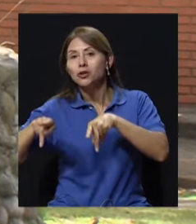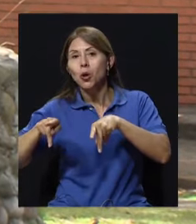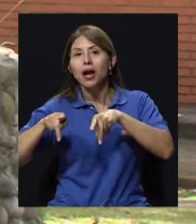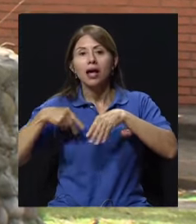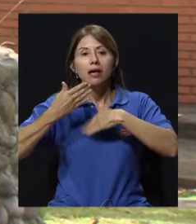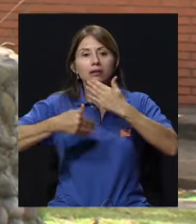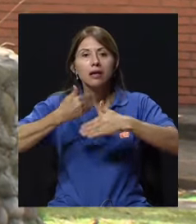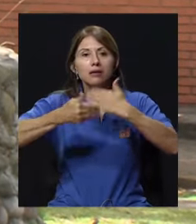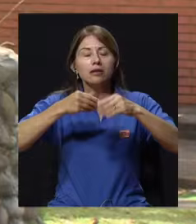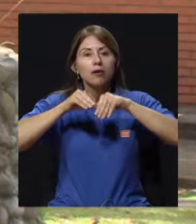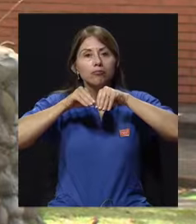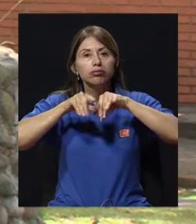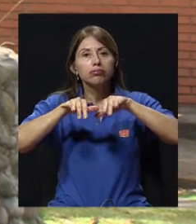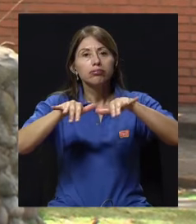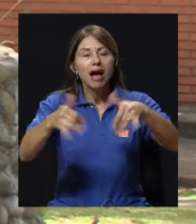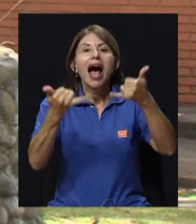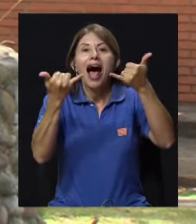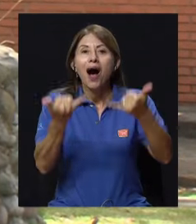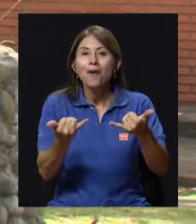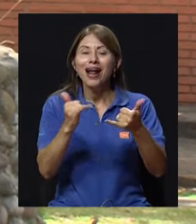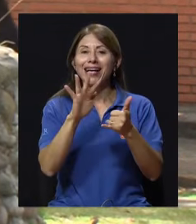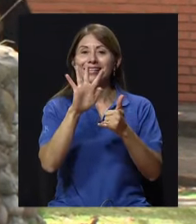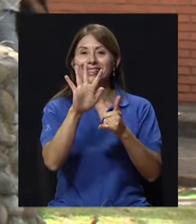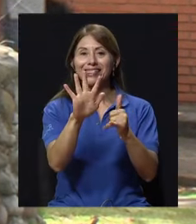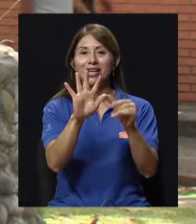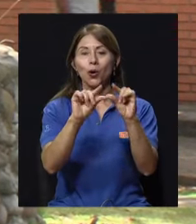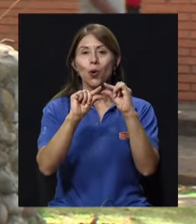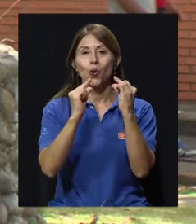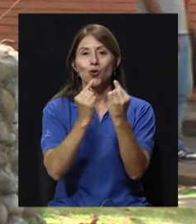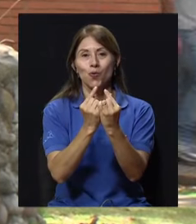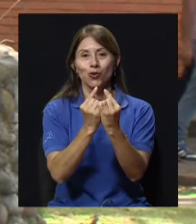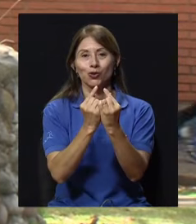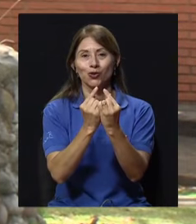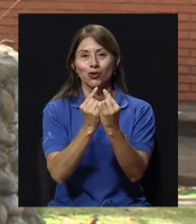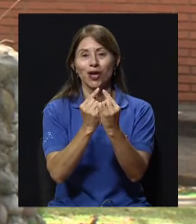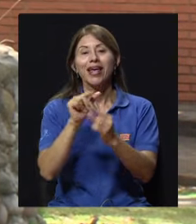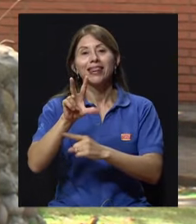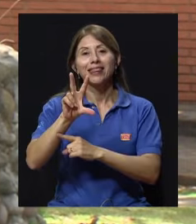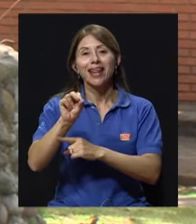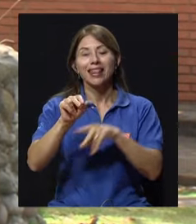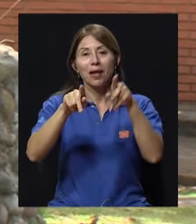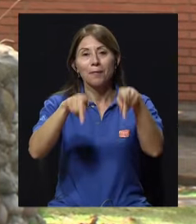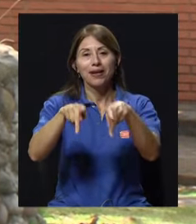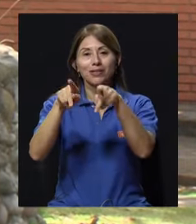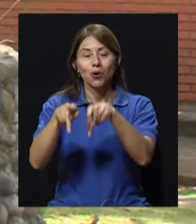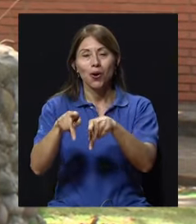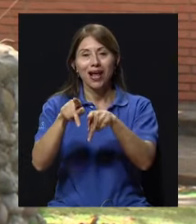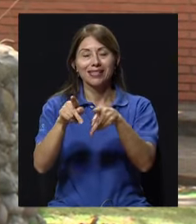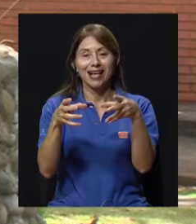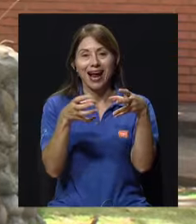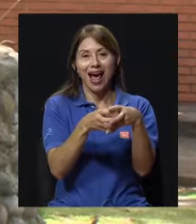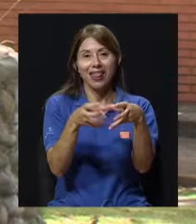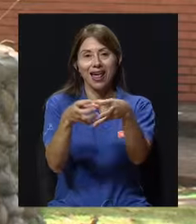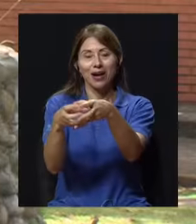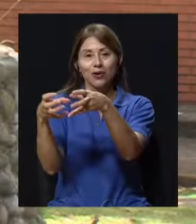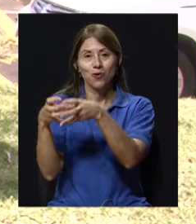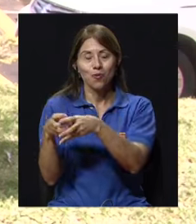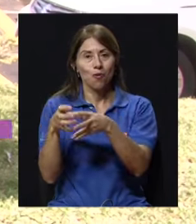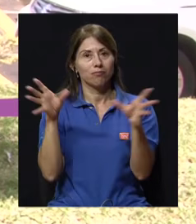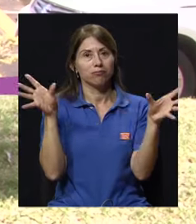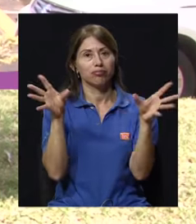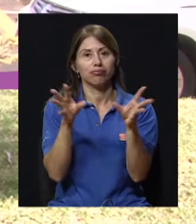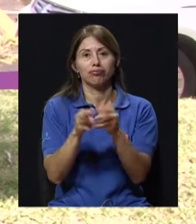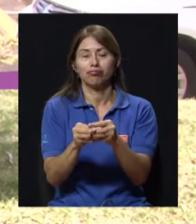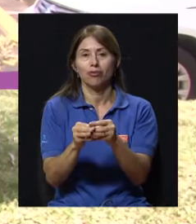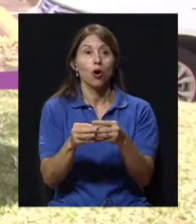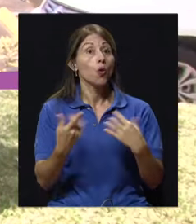Ahora tenemos cinco grupos de estos con más o menos 30 participantes en cada grupo y ya ellos llegan a buscar esos. La publicidad